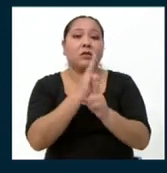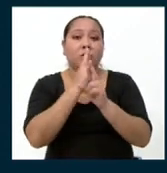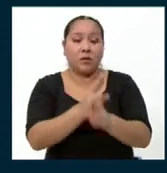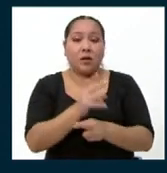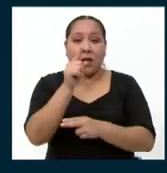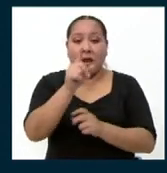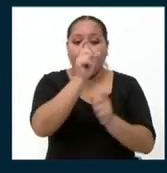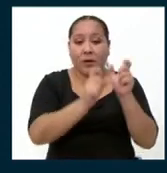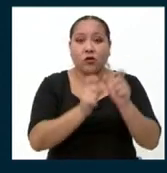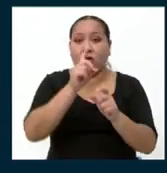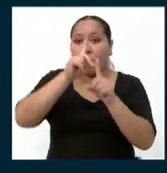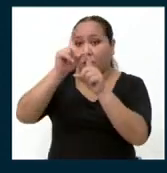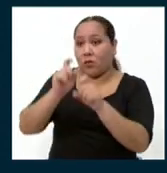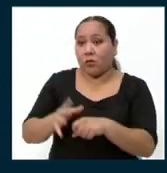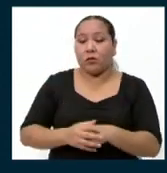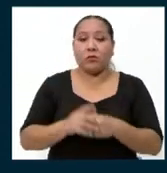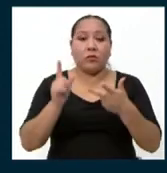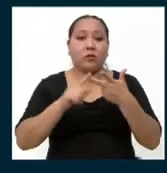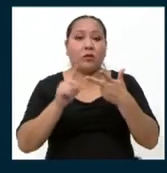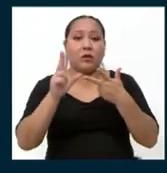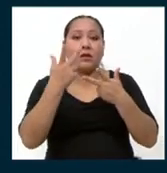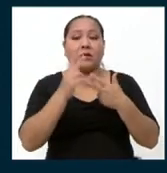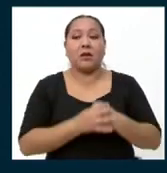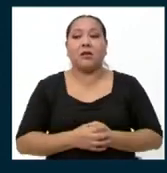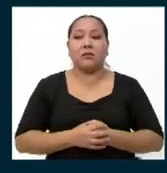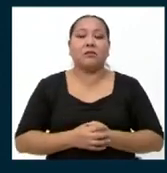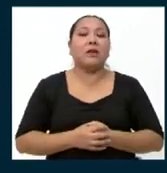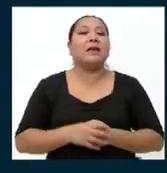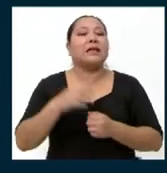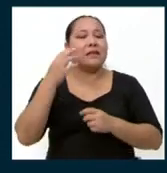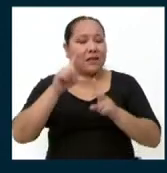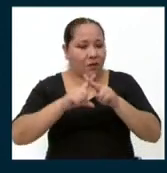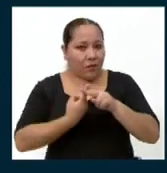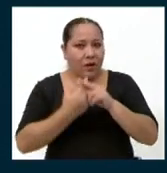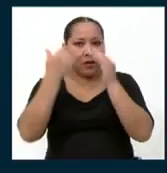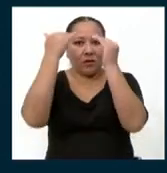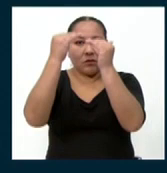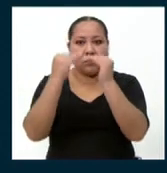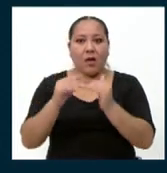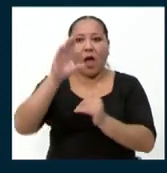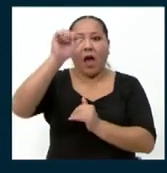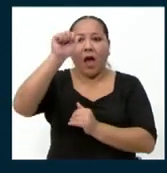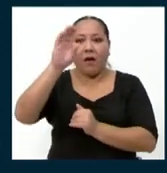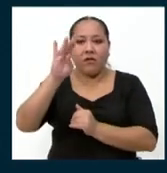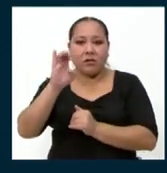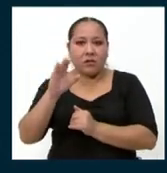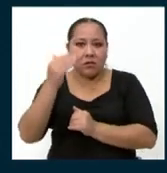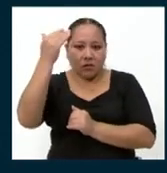al ciudadano. Número tres, como siempre, se comienza por orden alfabético.